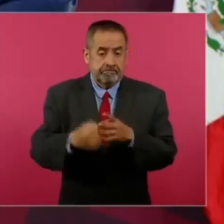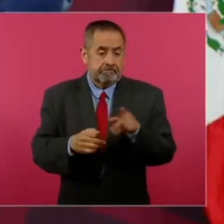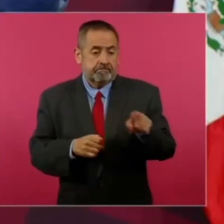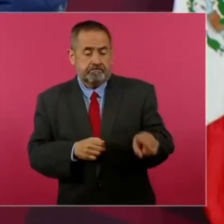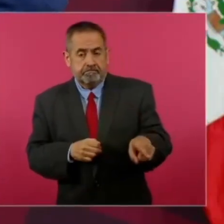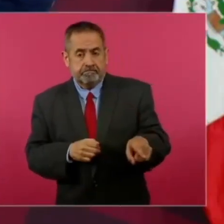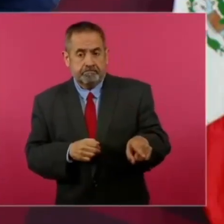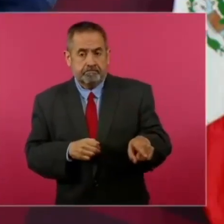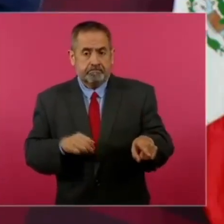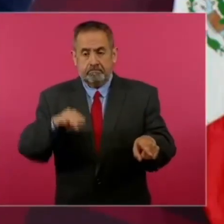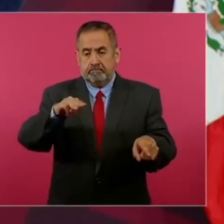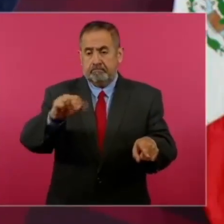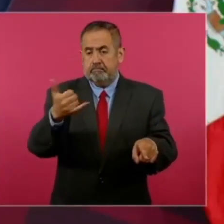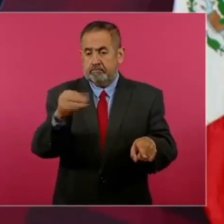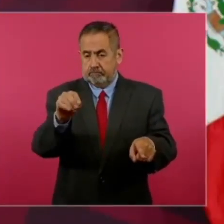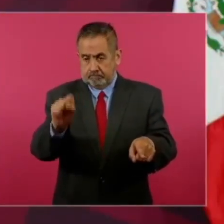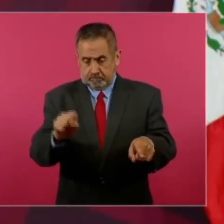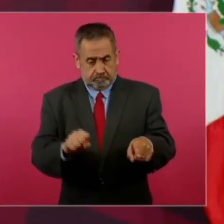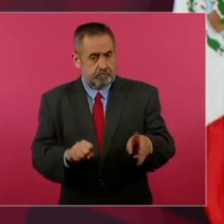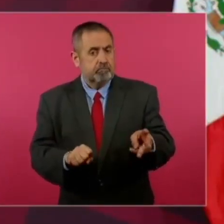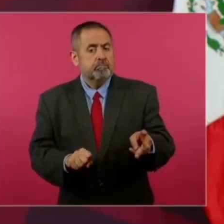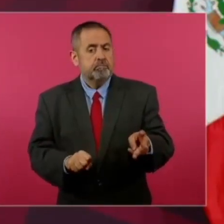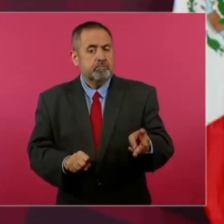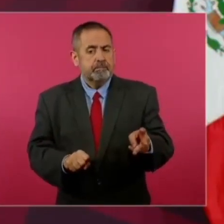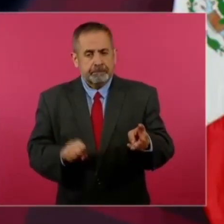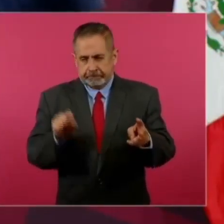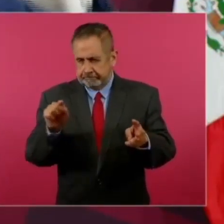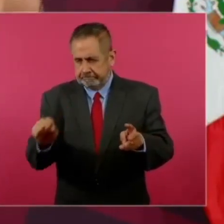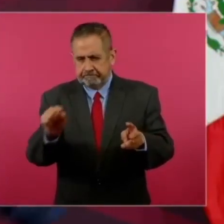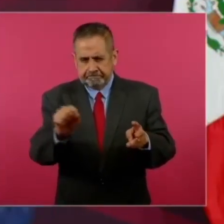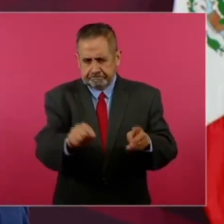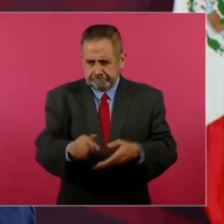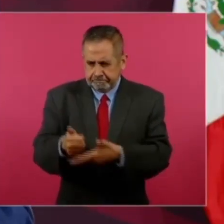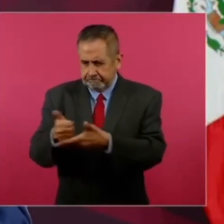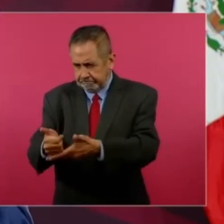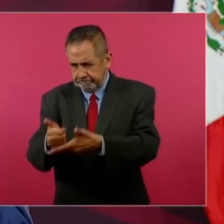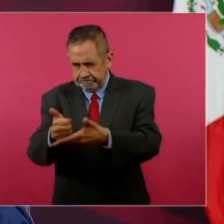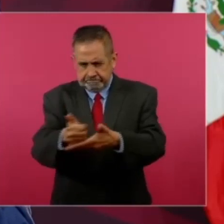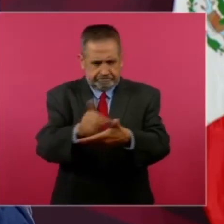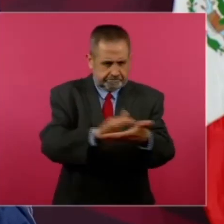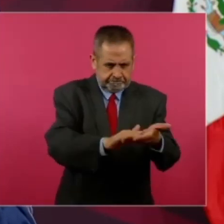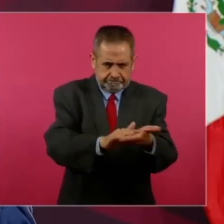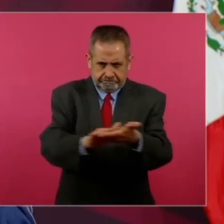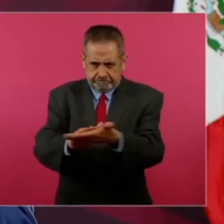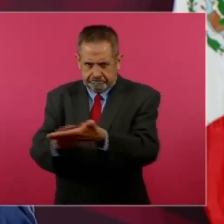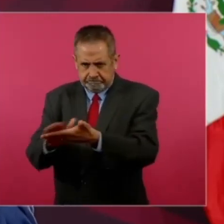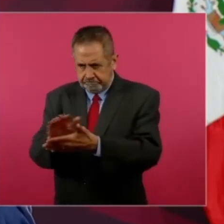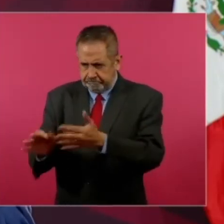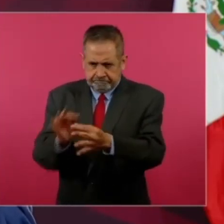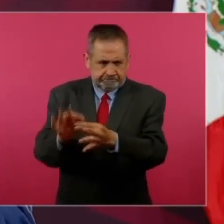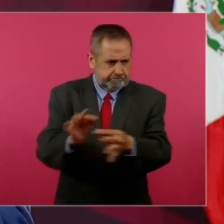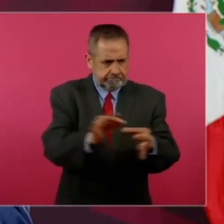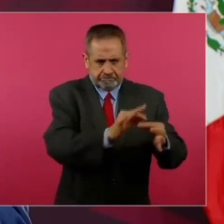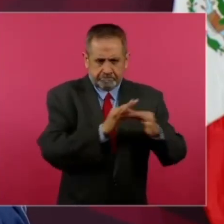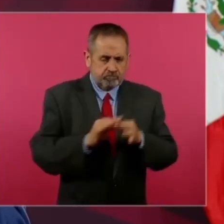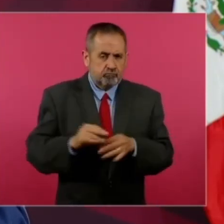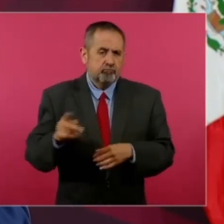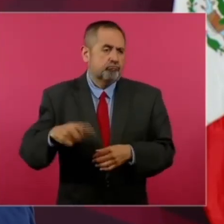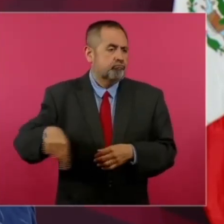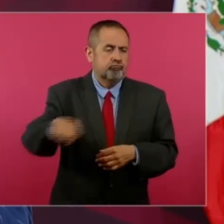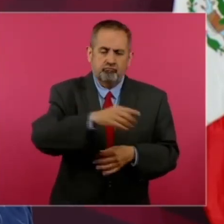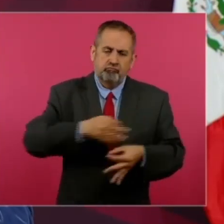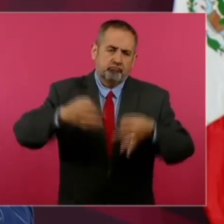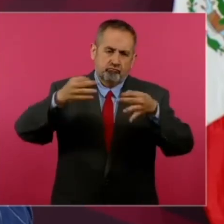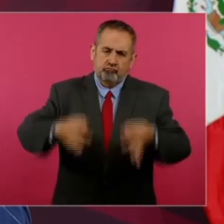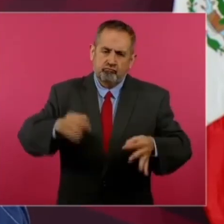mayos. Y así estamos trabajando con los pueblos originarios